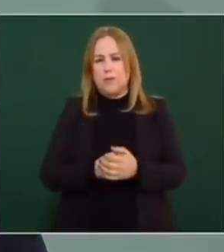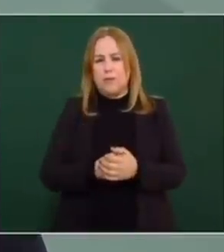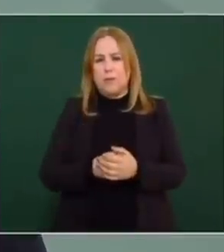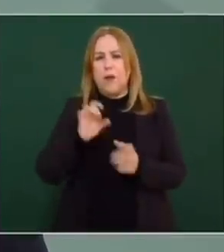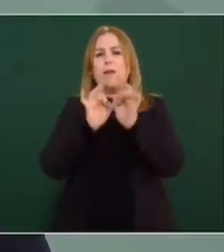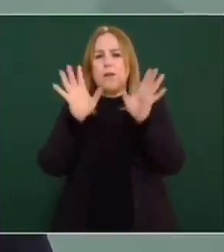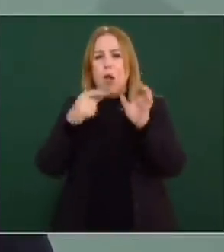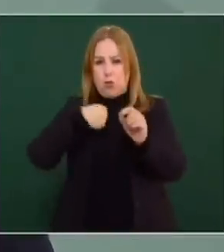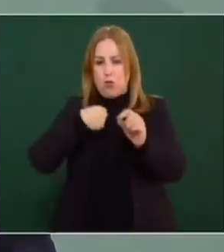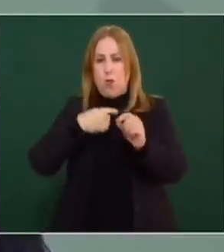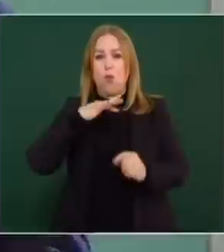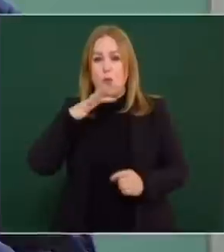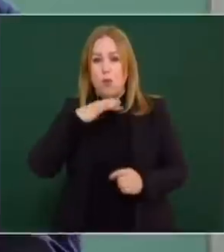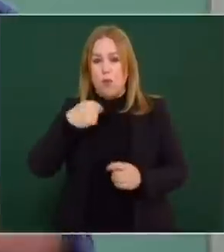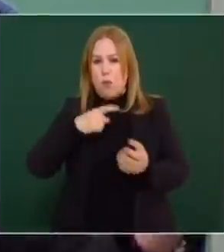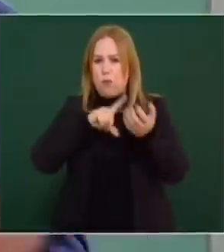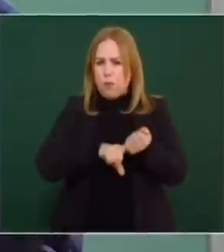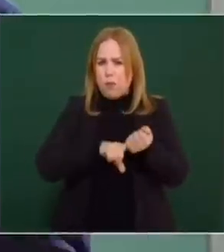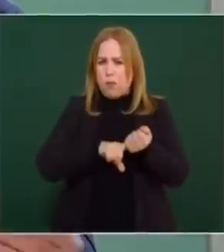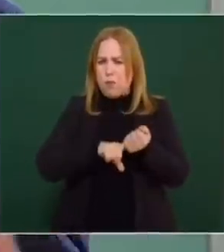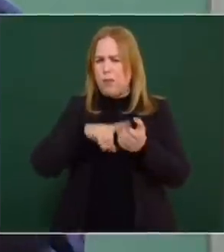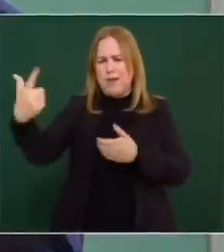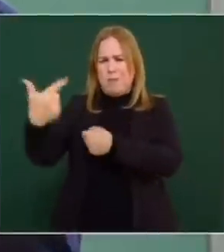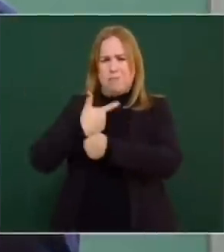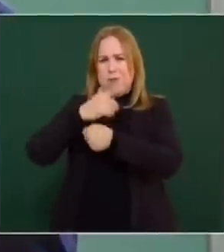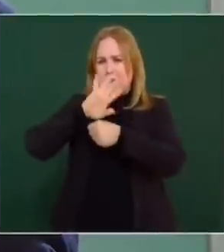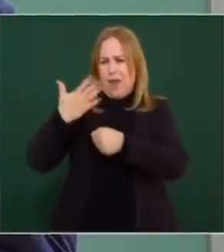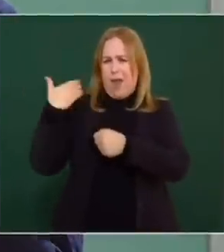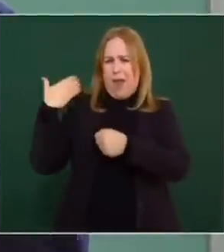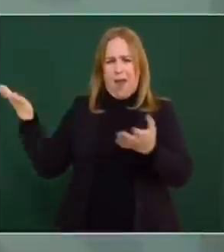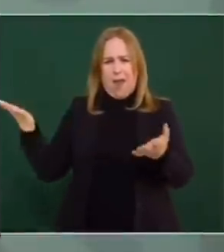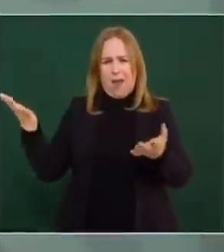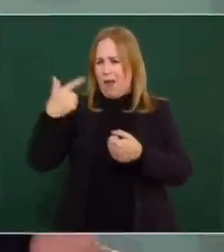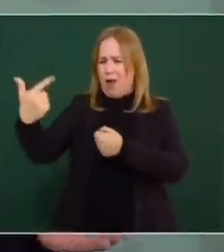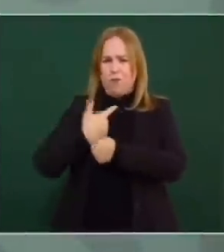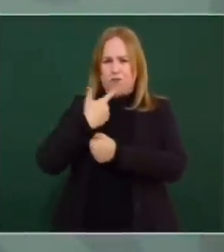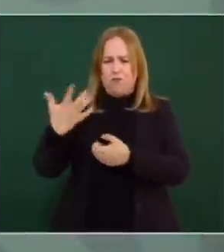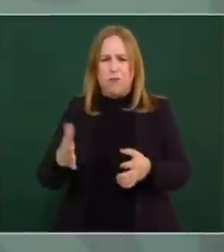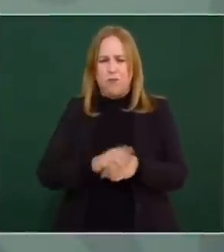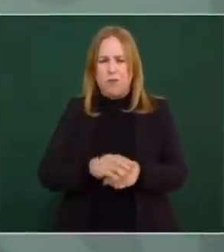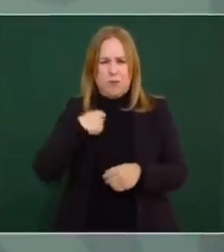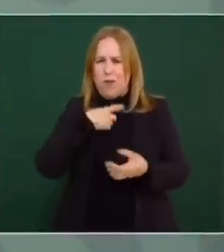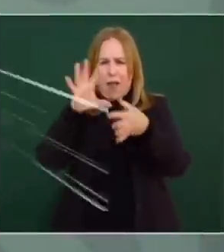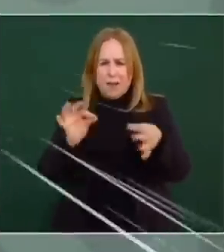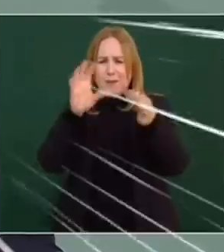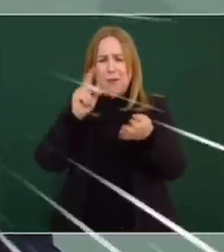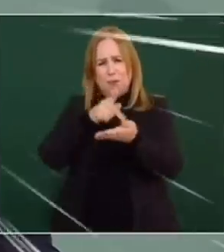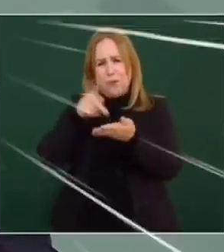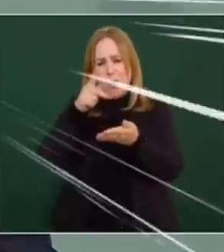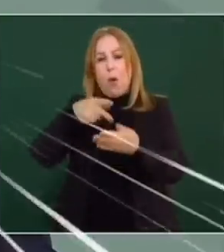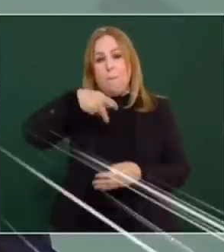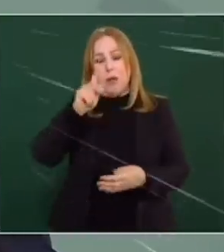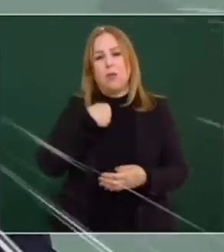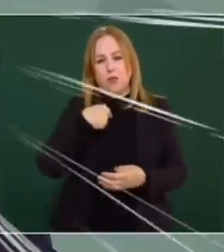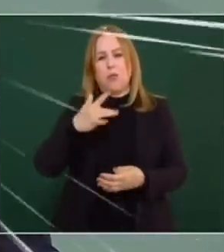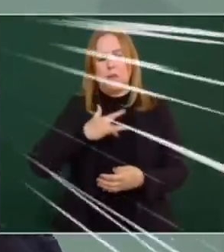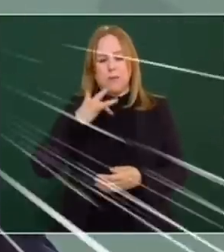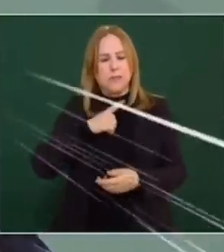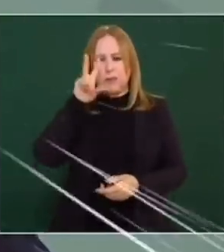yo fuese corrupto, ya me hubiesen hecho papilla, ya lo he dicho y lo repito. Pero tengo autoridad moral.